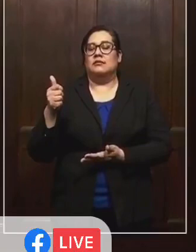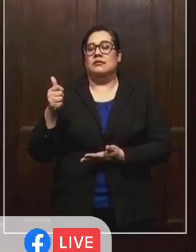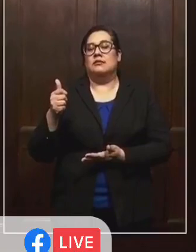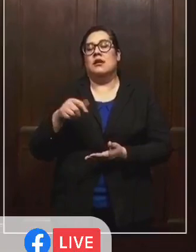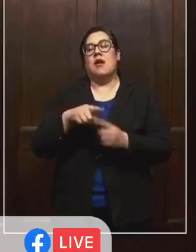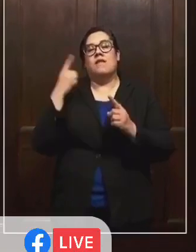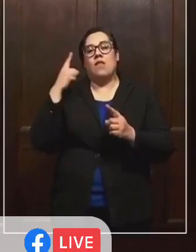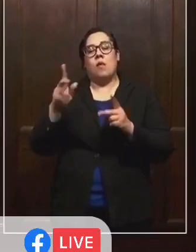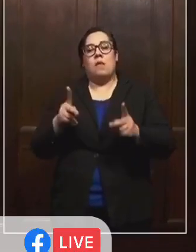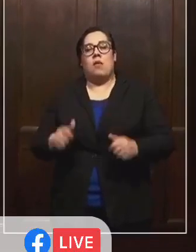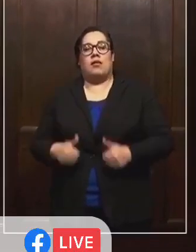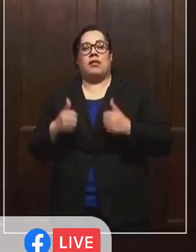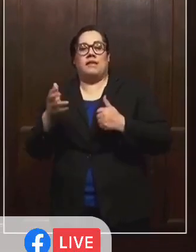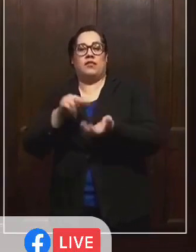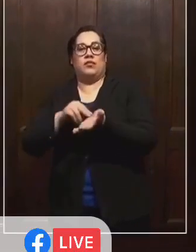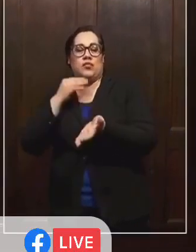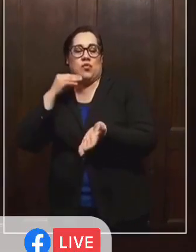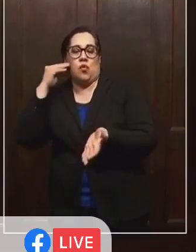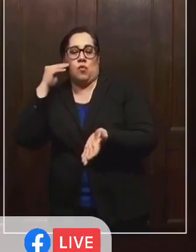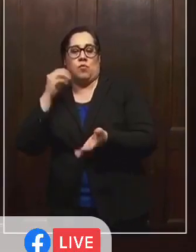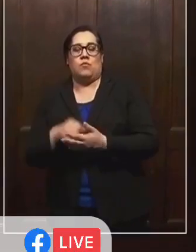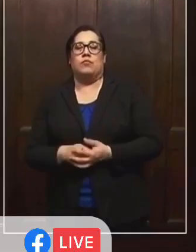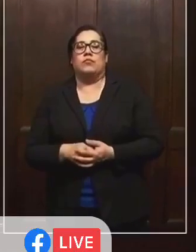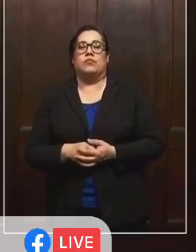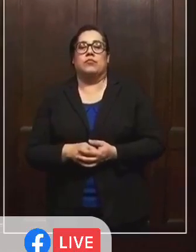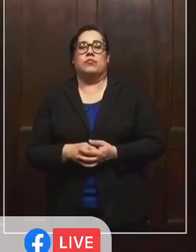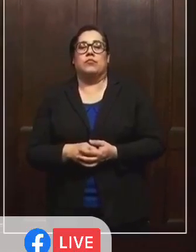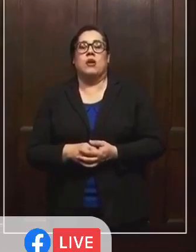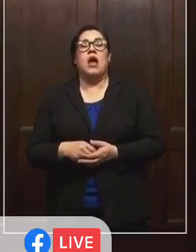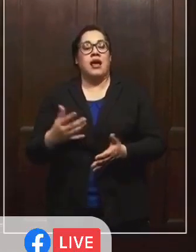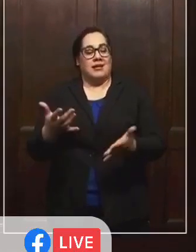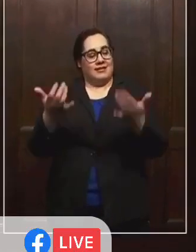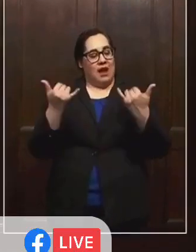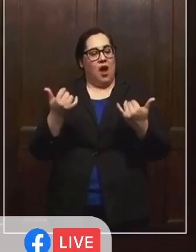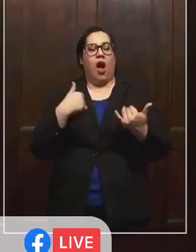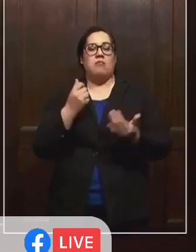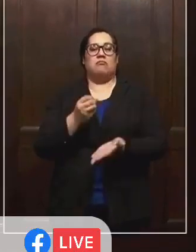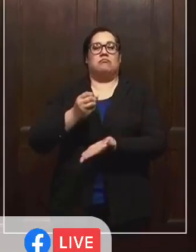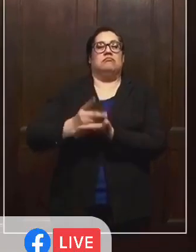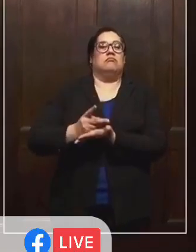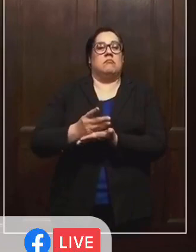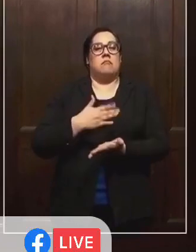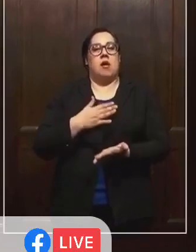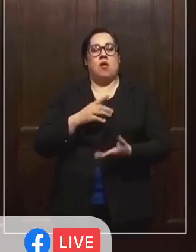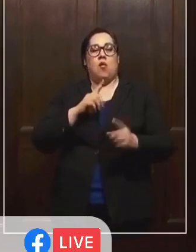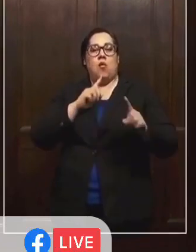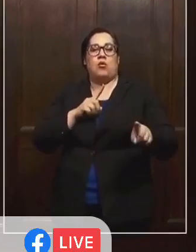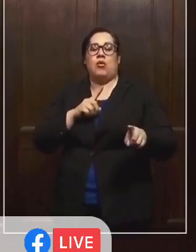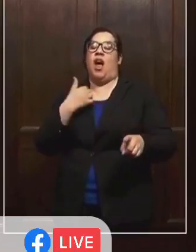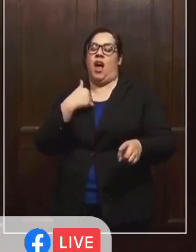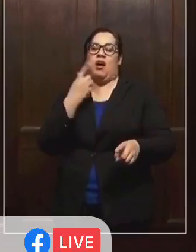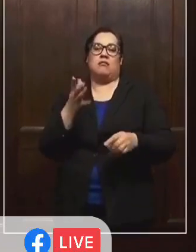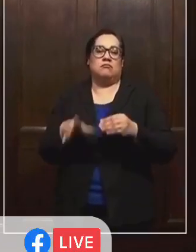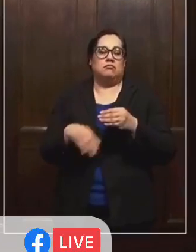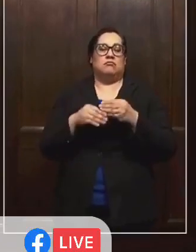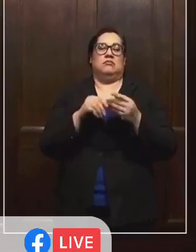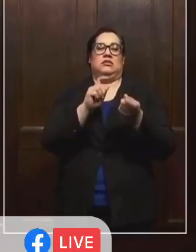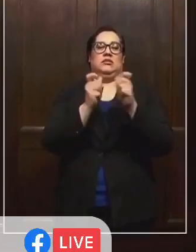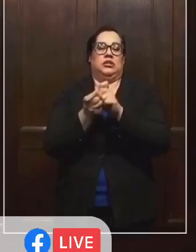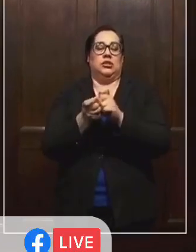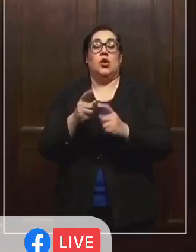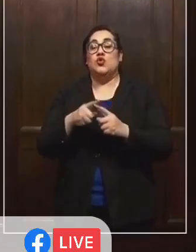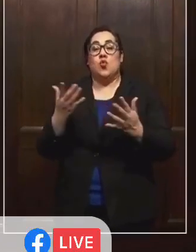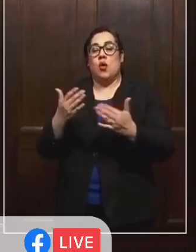hogares de ancianos. Y hoy estoy actualizando mi orden, obligando a los sitios de